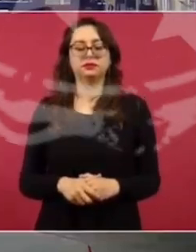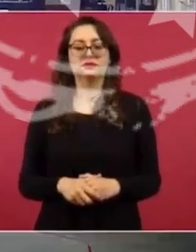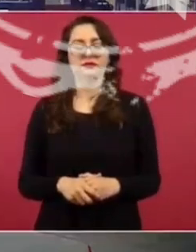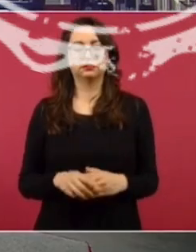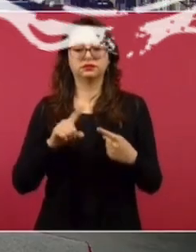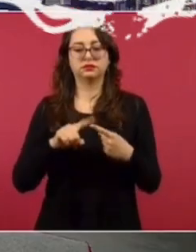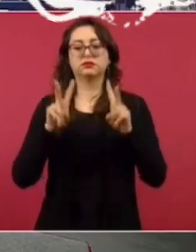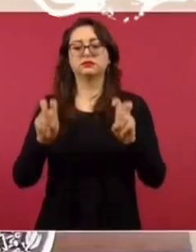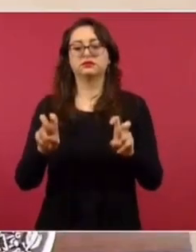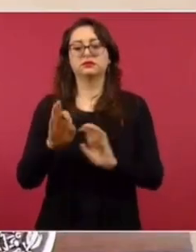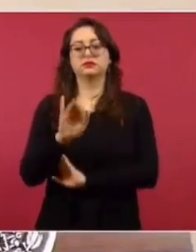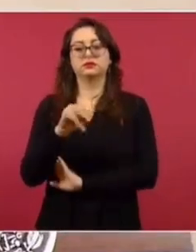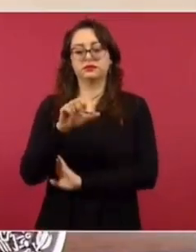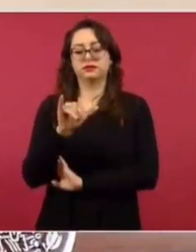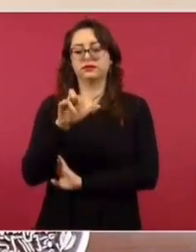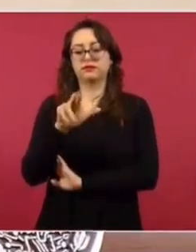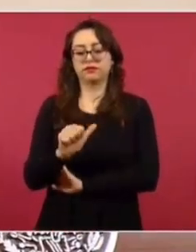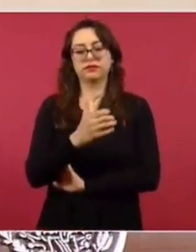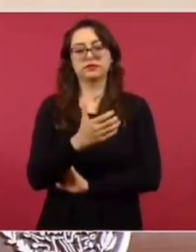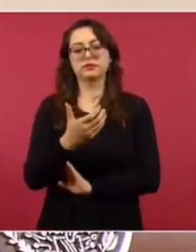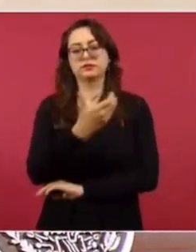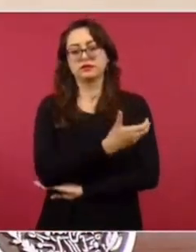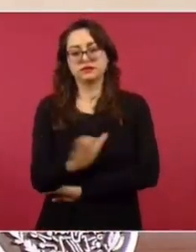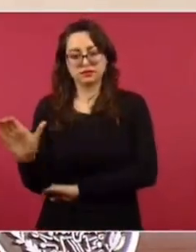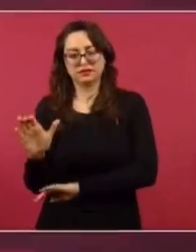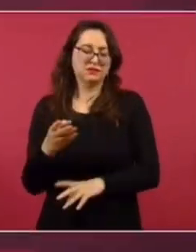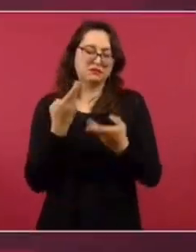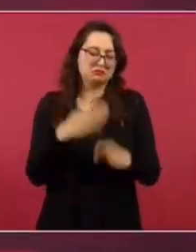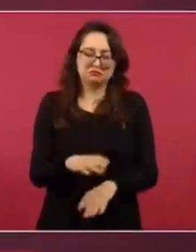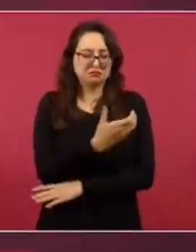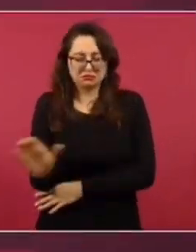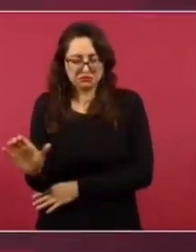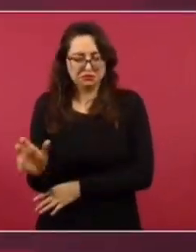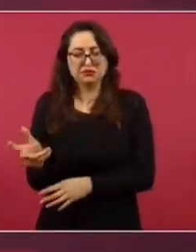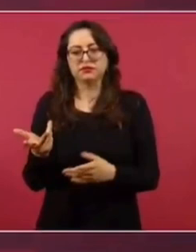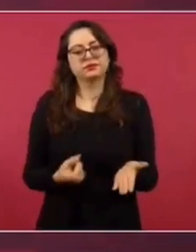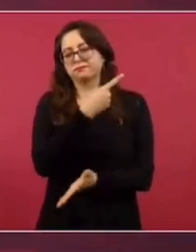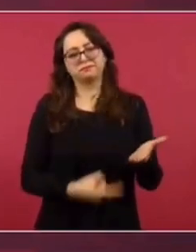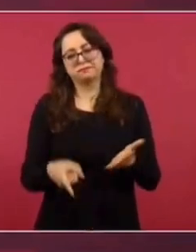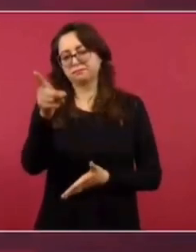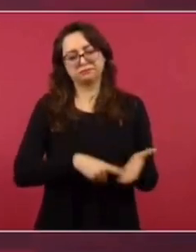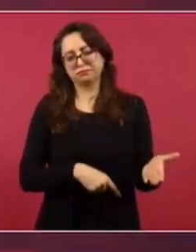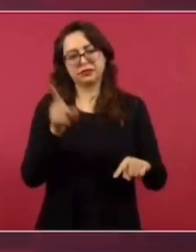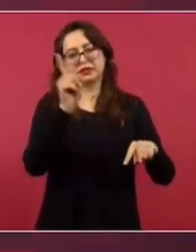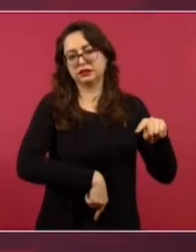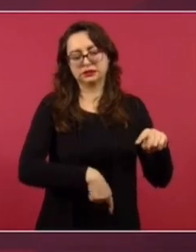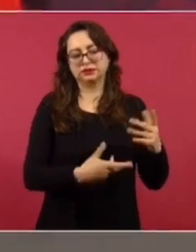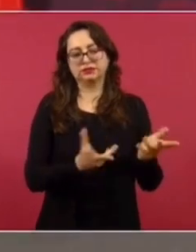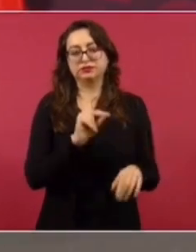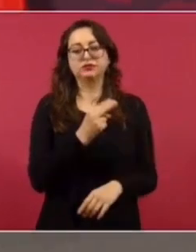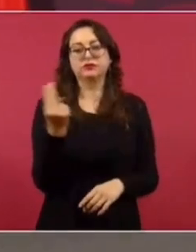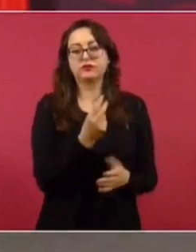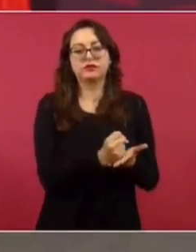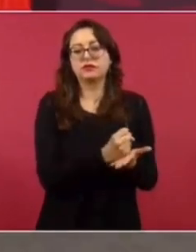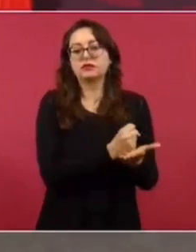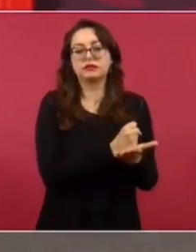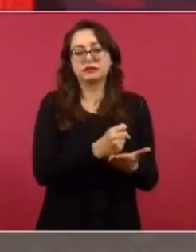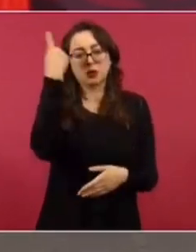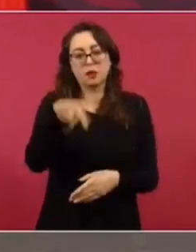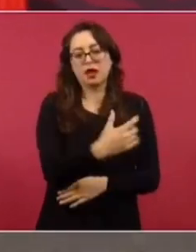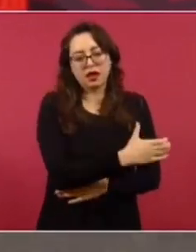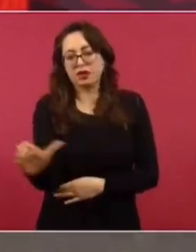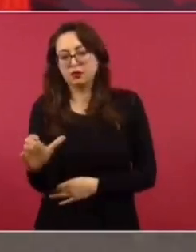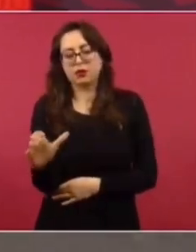La financiera rural se decidió su cancelación porque se está apoyando a los productores de otra forma,